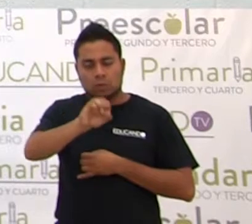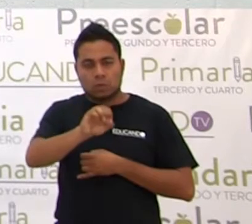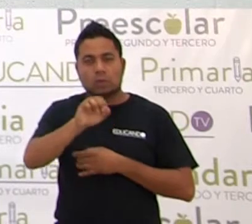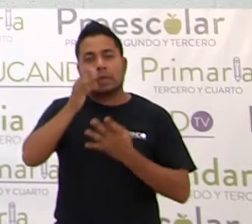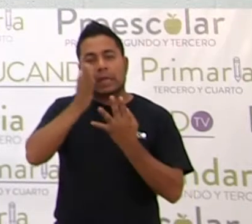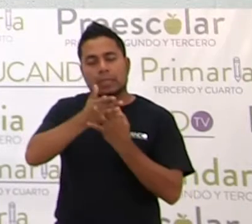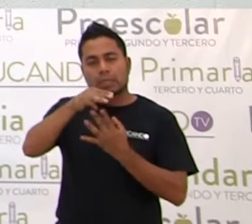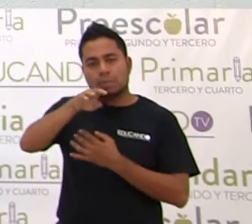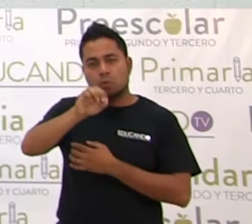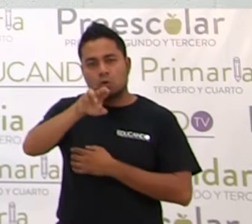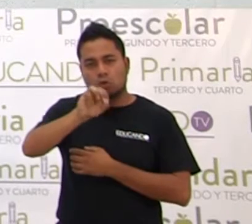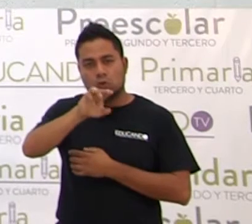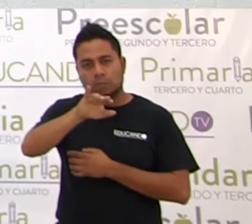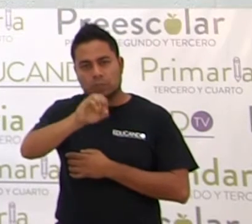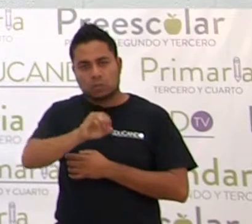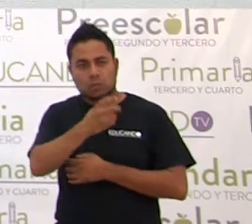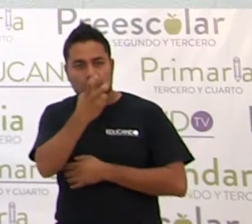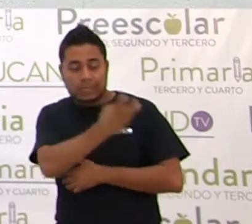igual, ¿sí?